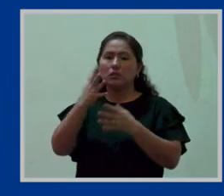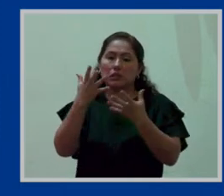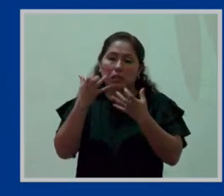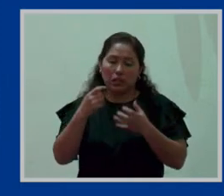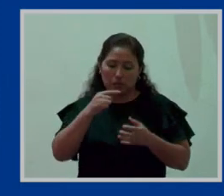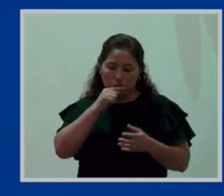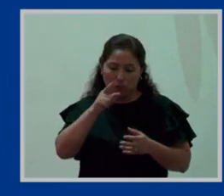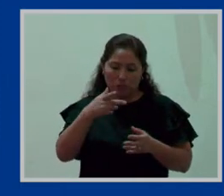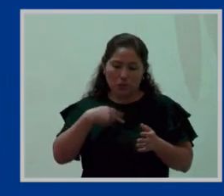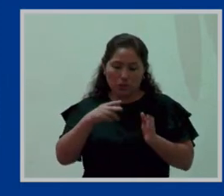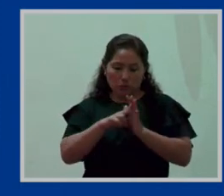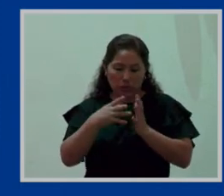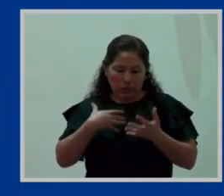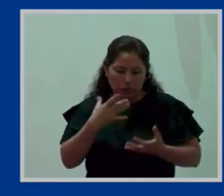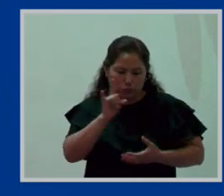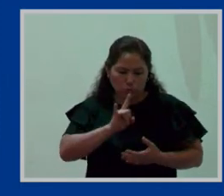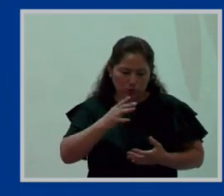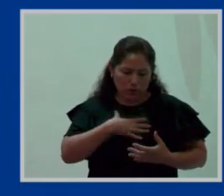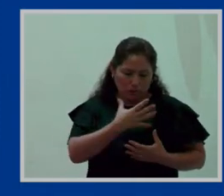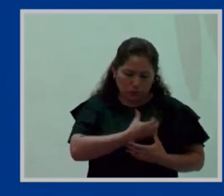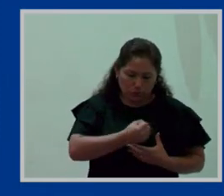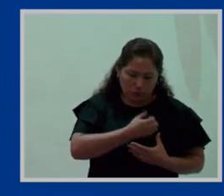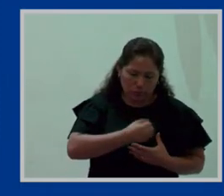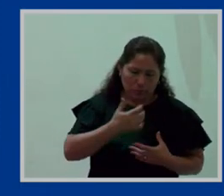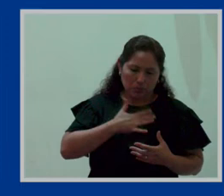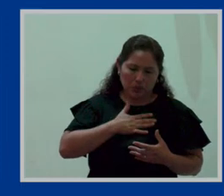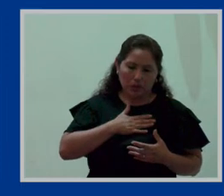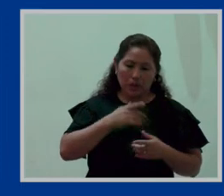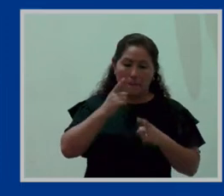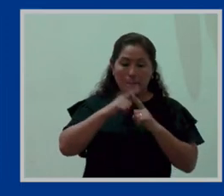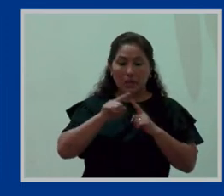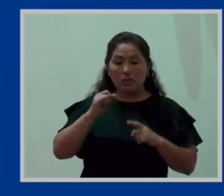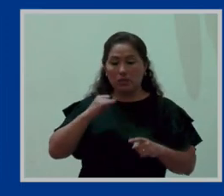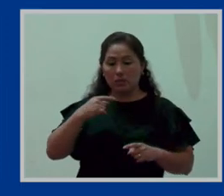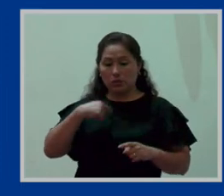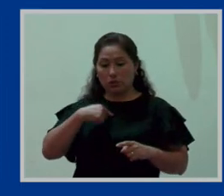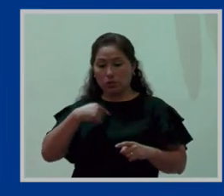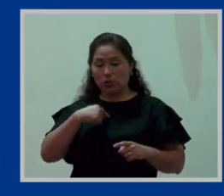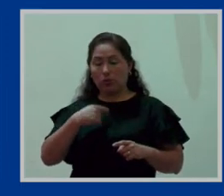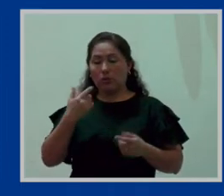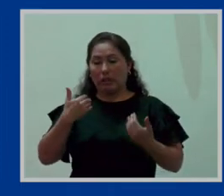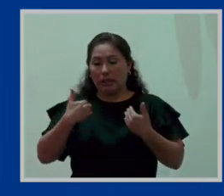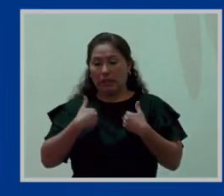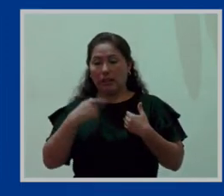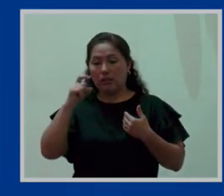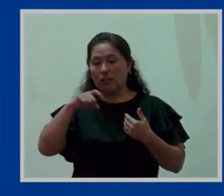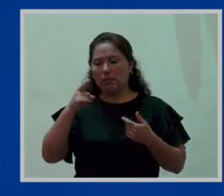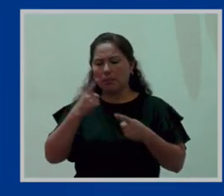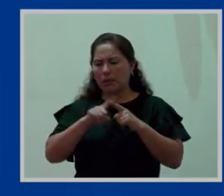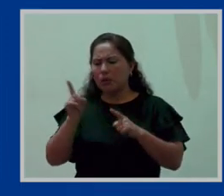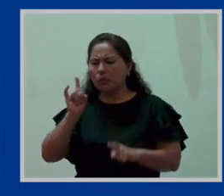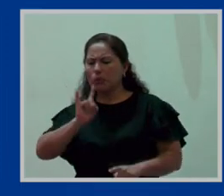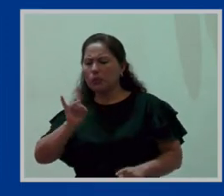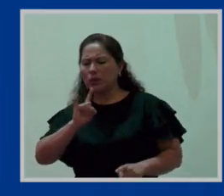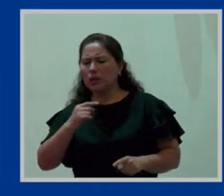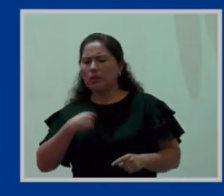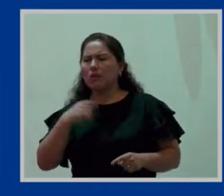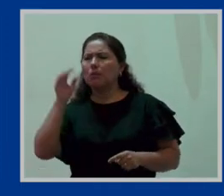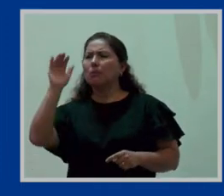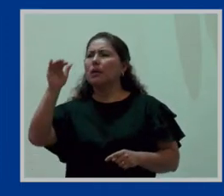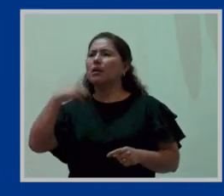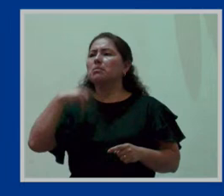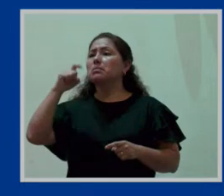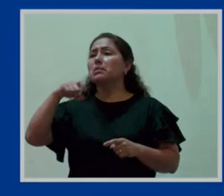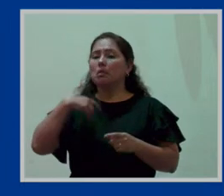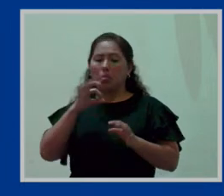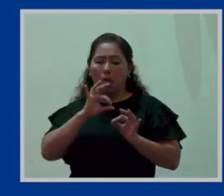el servicio del lactario pero si yo tengo la necesidad pero no utilizo porque voy a reclamar no no es